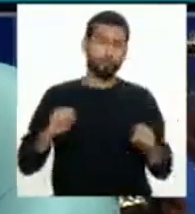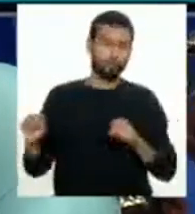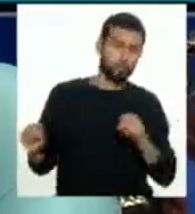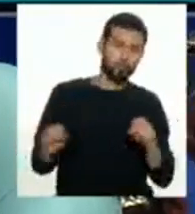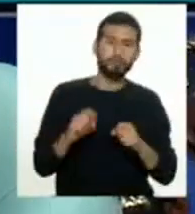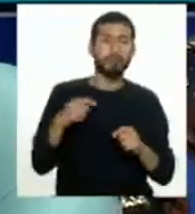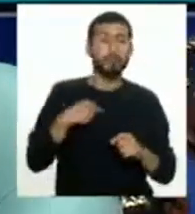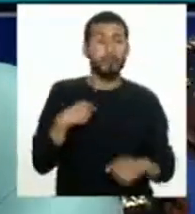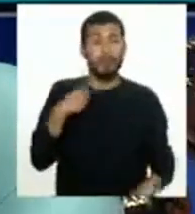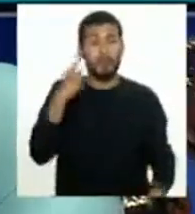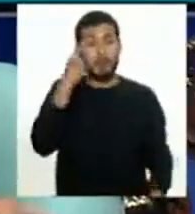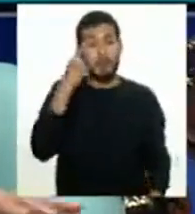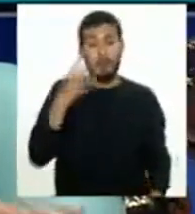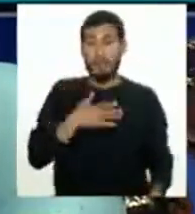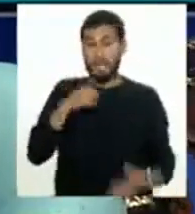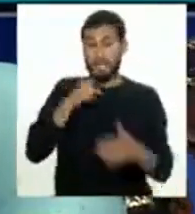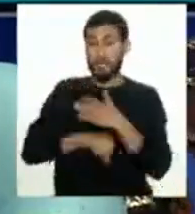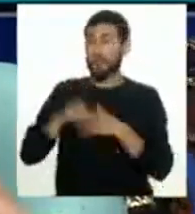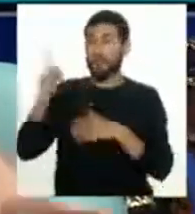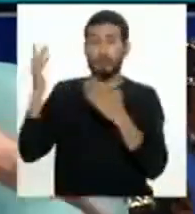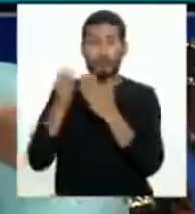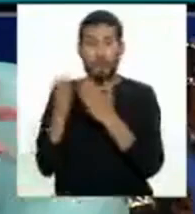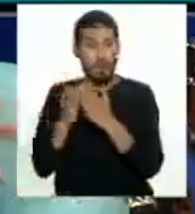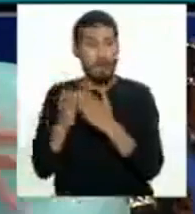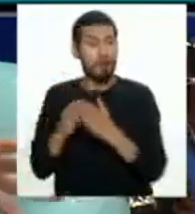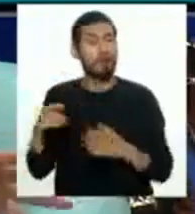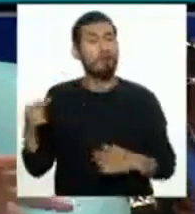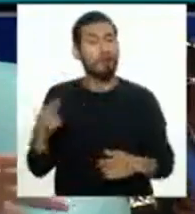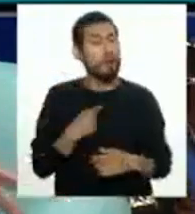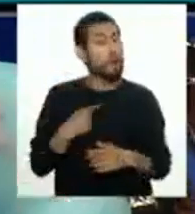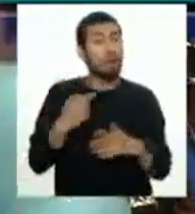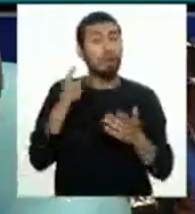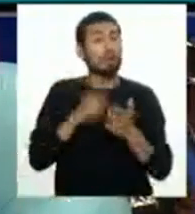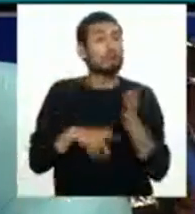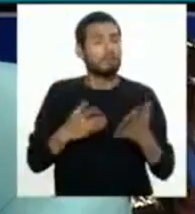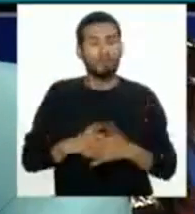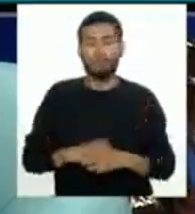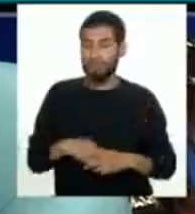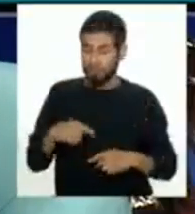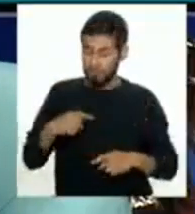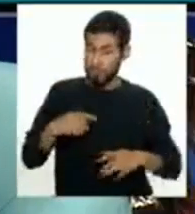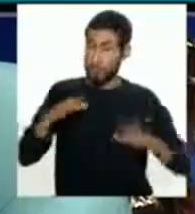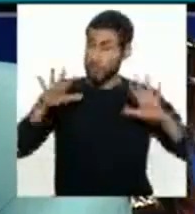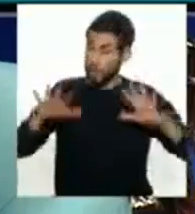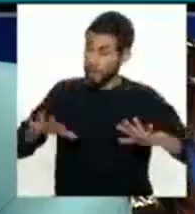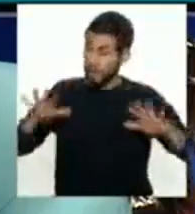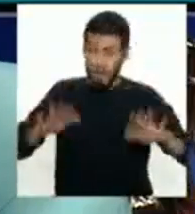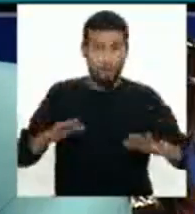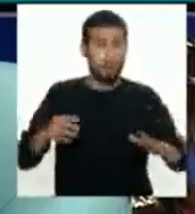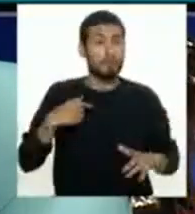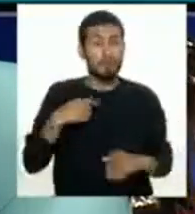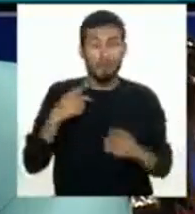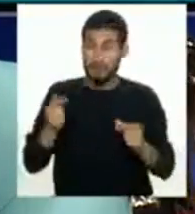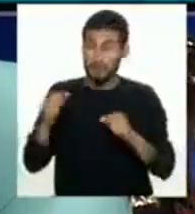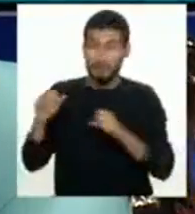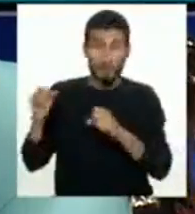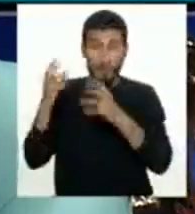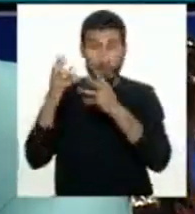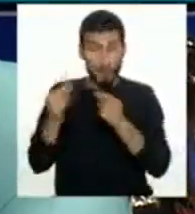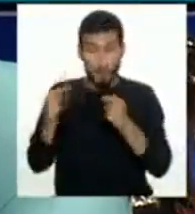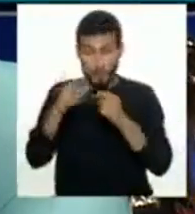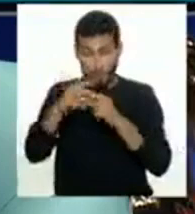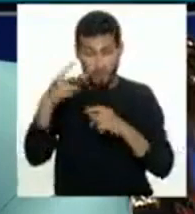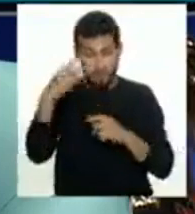yo lo primero que voy a pensar es en mis hijos que están en el colegio. Entonces, lo primero que voy a querer hacer es, ok, cálmense todos tranquilos y apenas se va la señal,